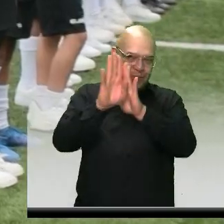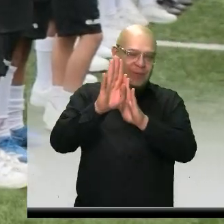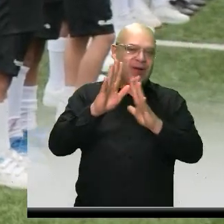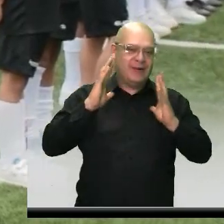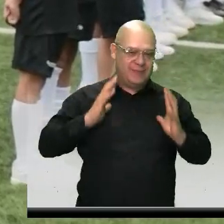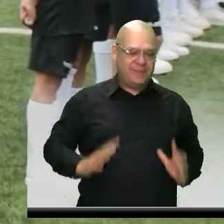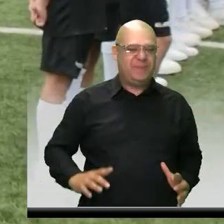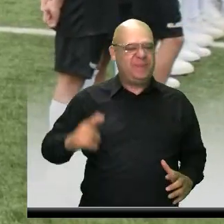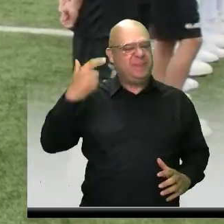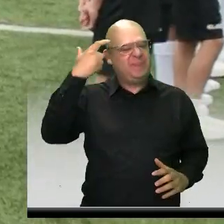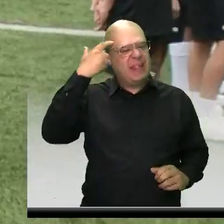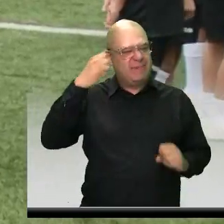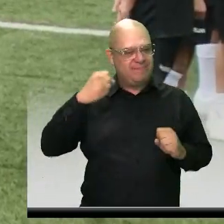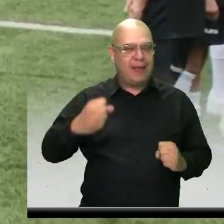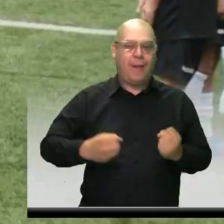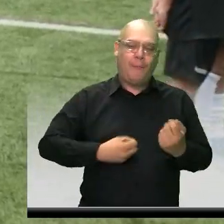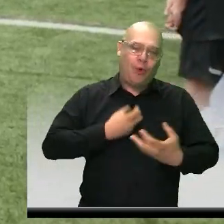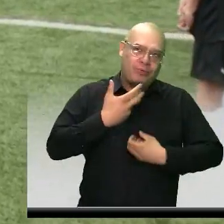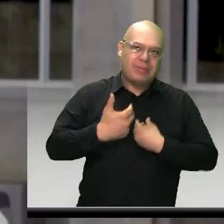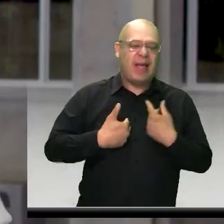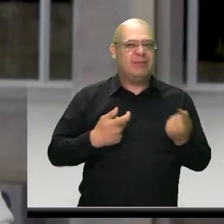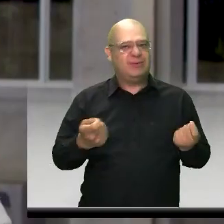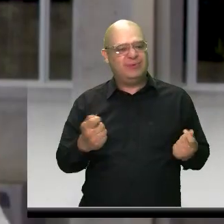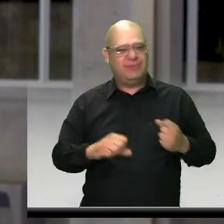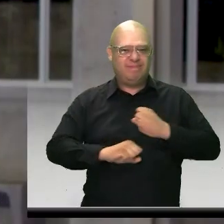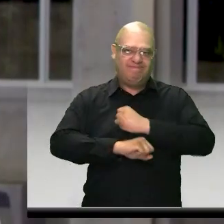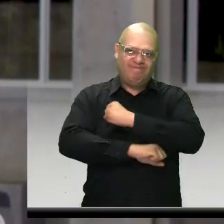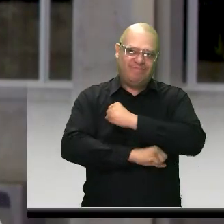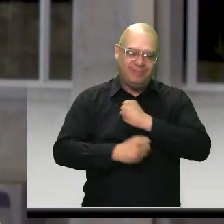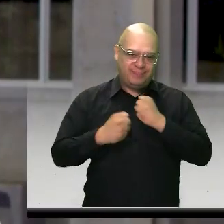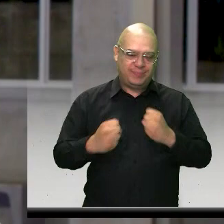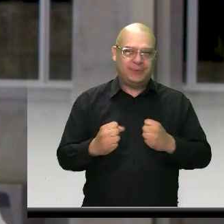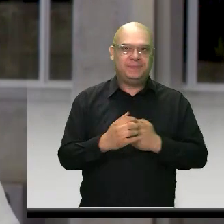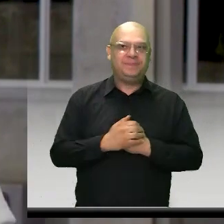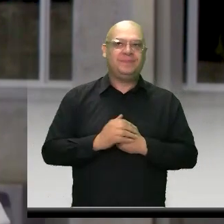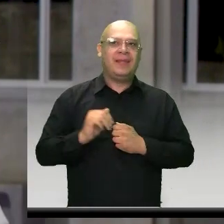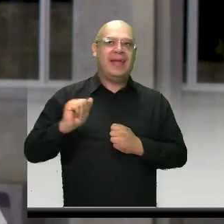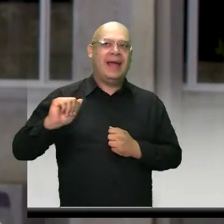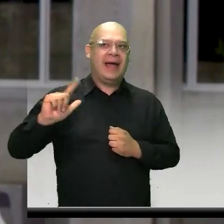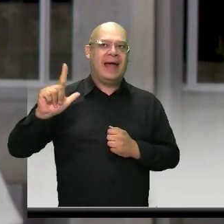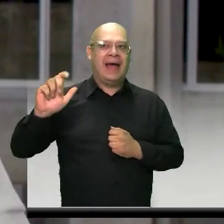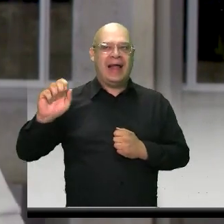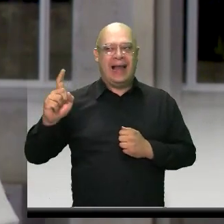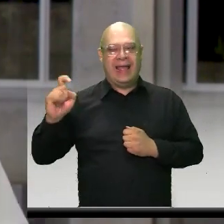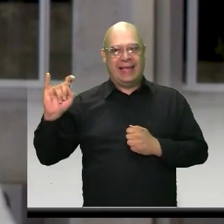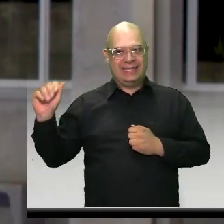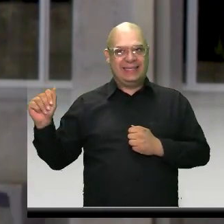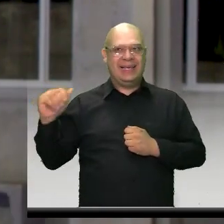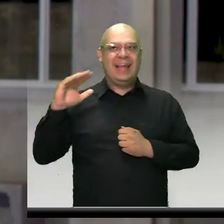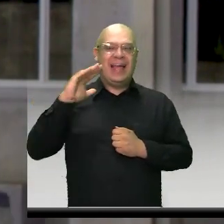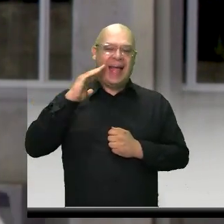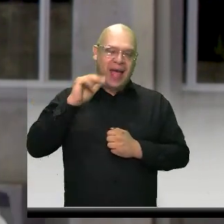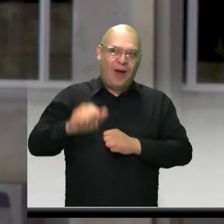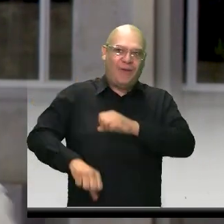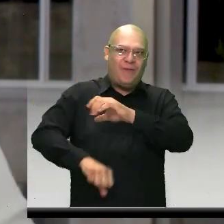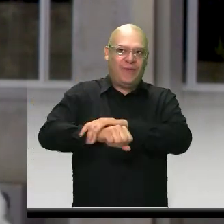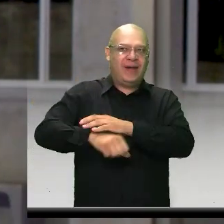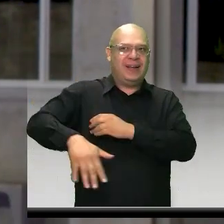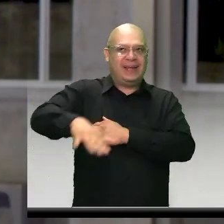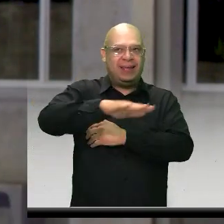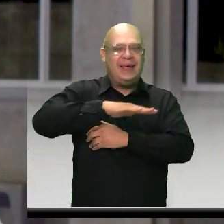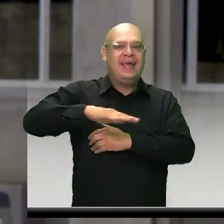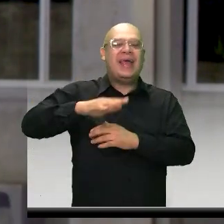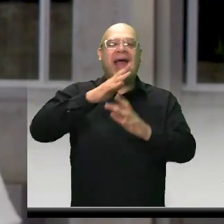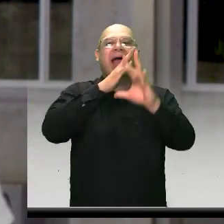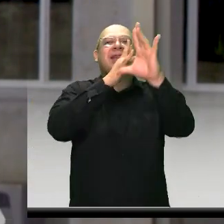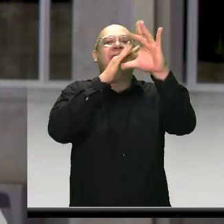y emocional. Muchachas, Alexia llegó a Itagüí, el fútbol femenino presente en la ciudad de Itagüí, la